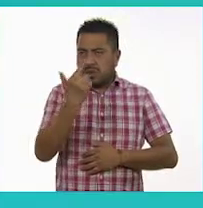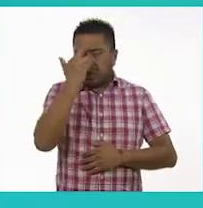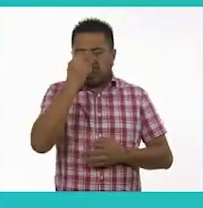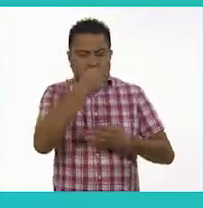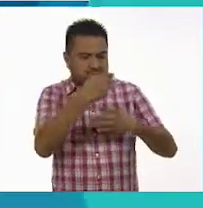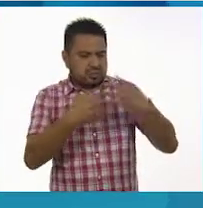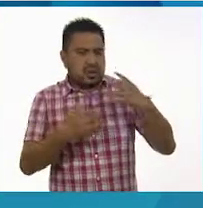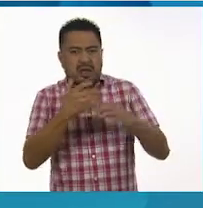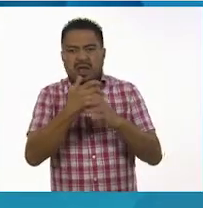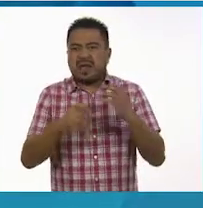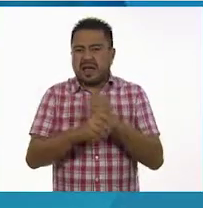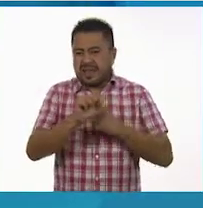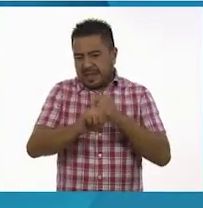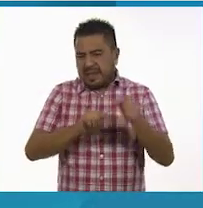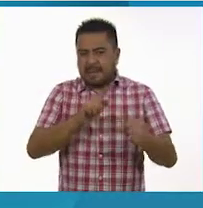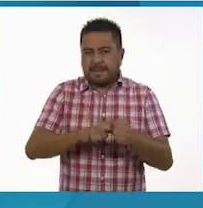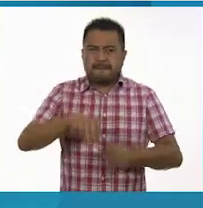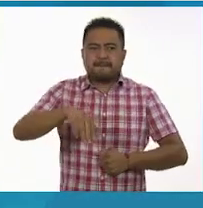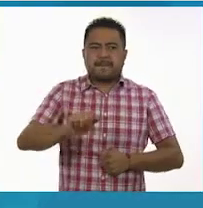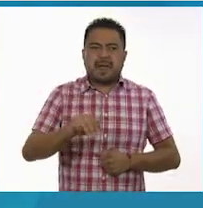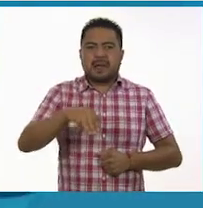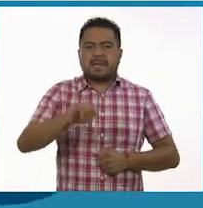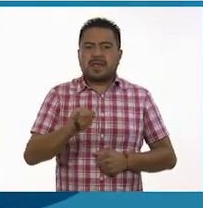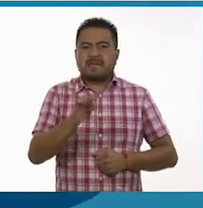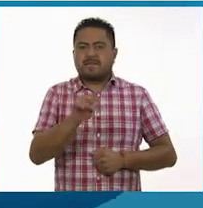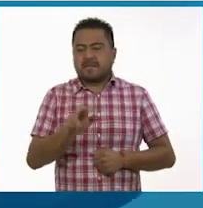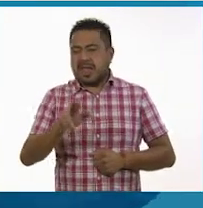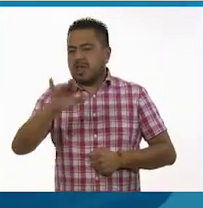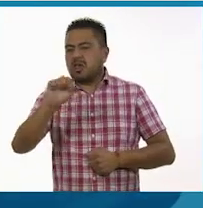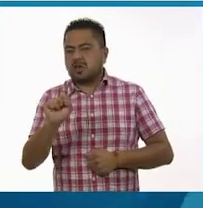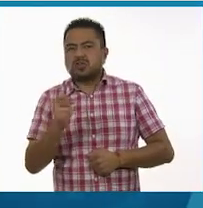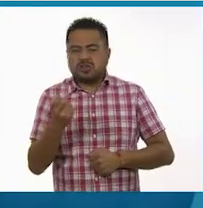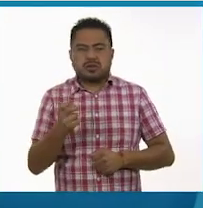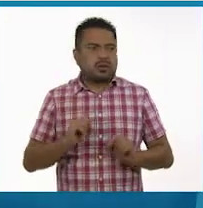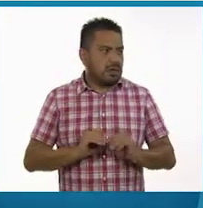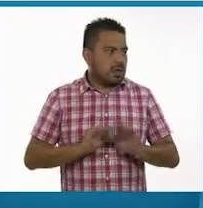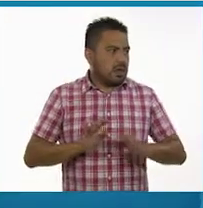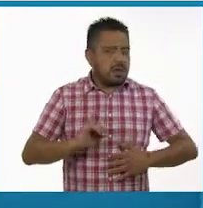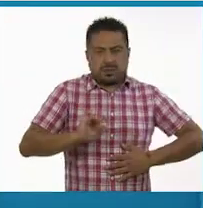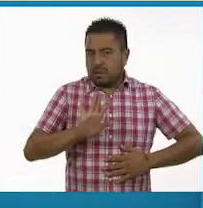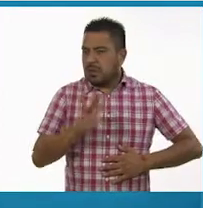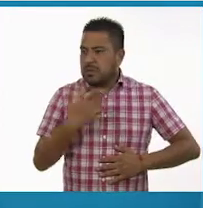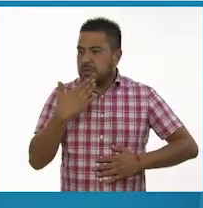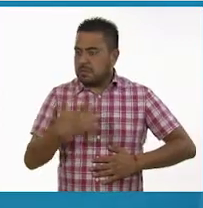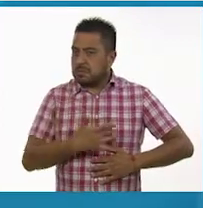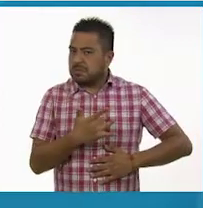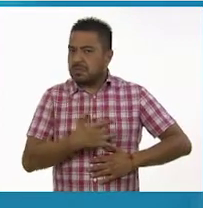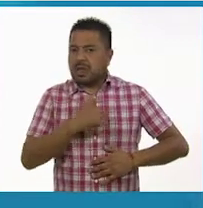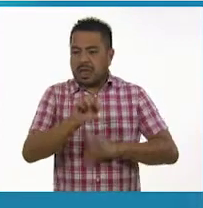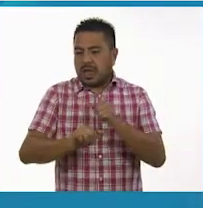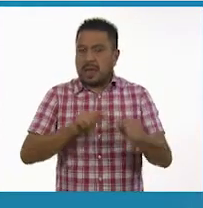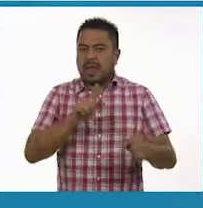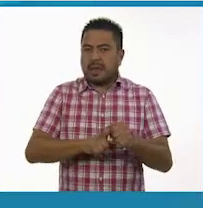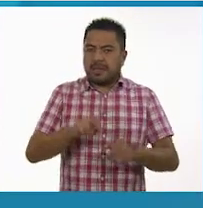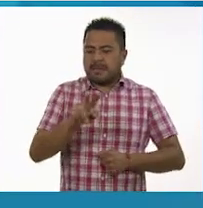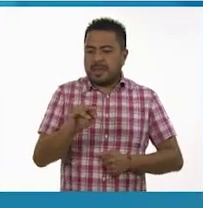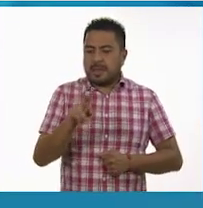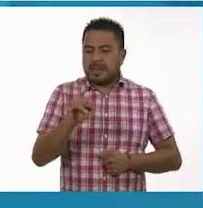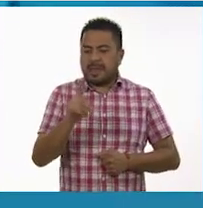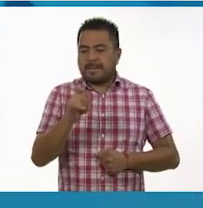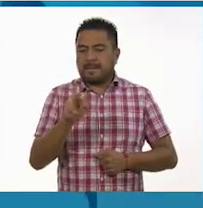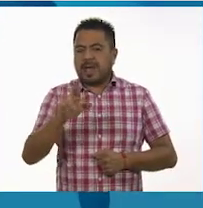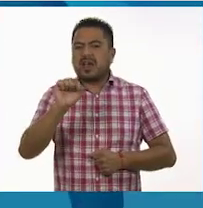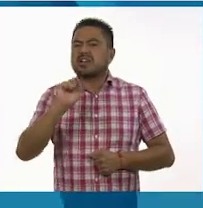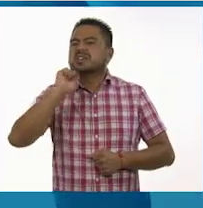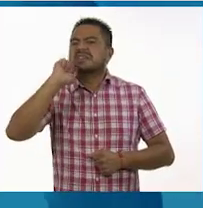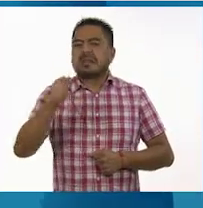características de los animales mamíferos? Claro que sí. Me parece muy bien, pues los animales vivíparos son